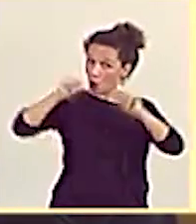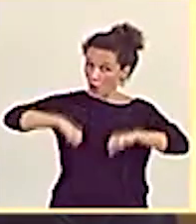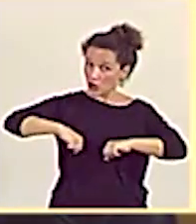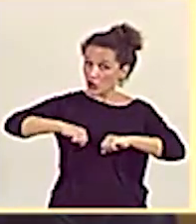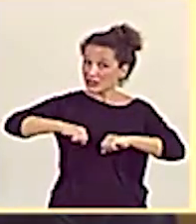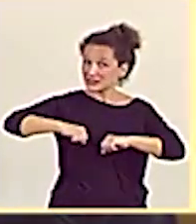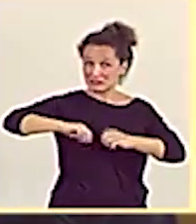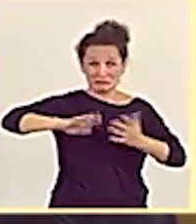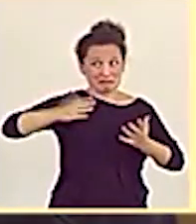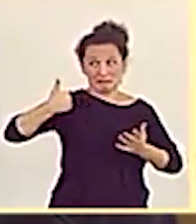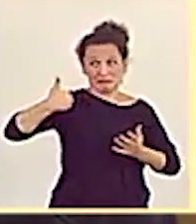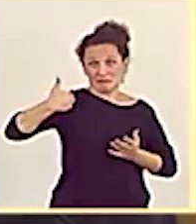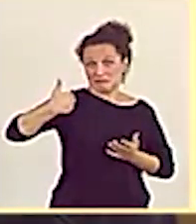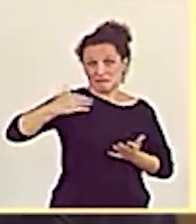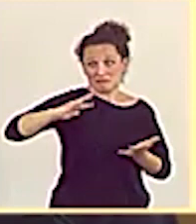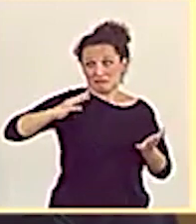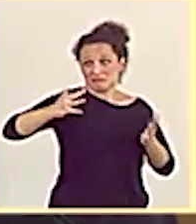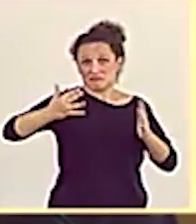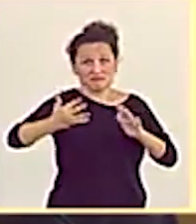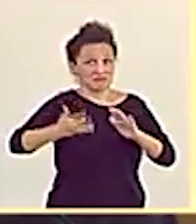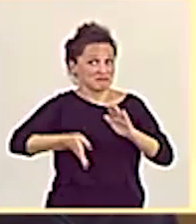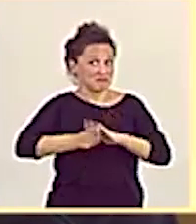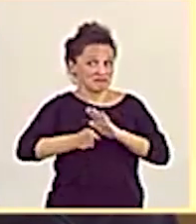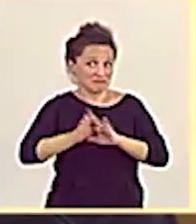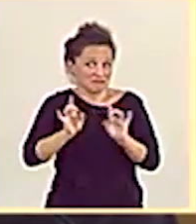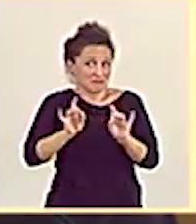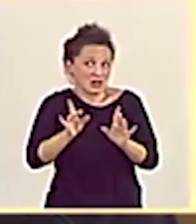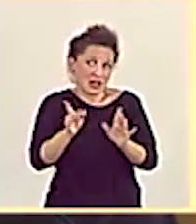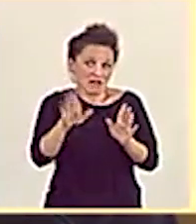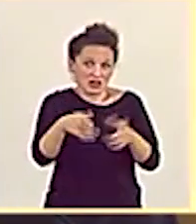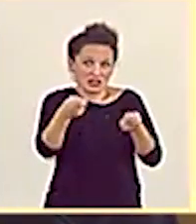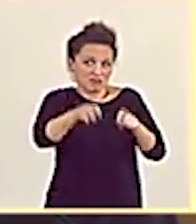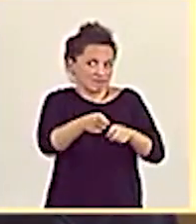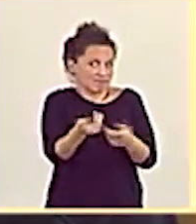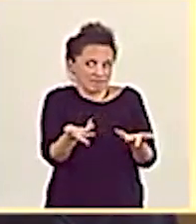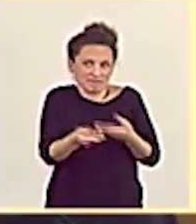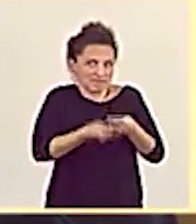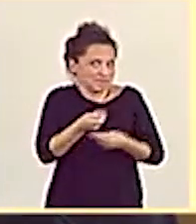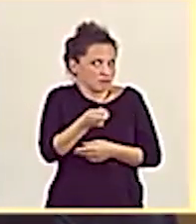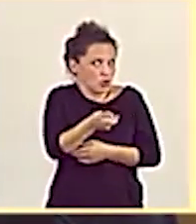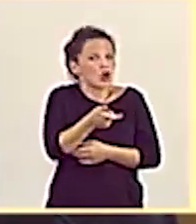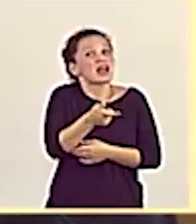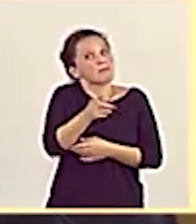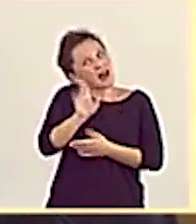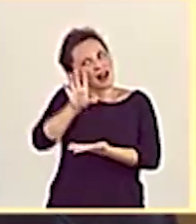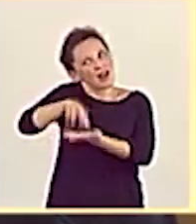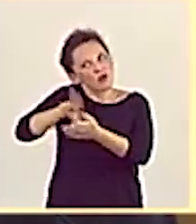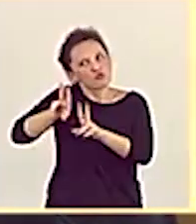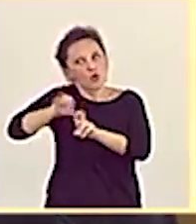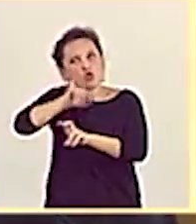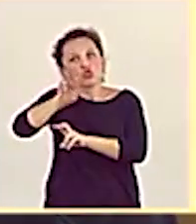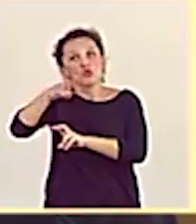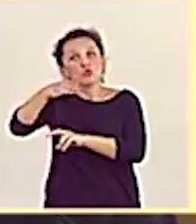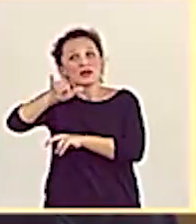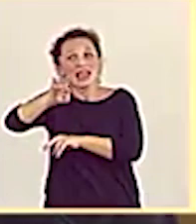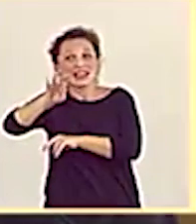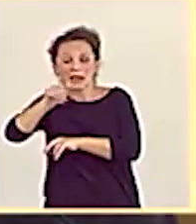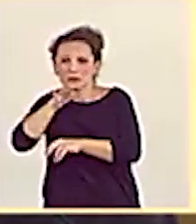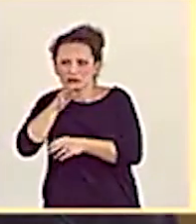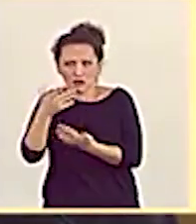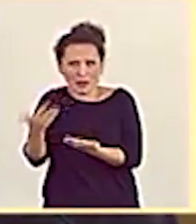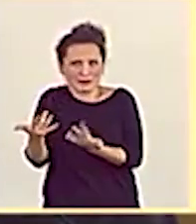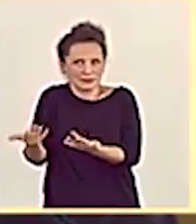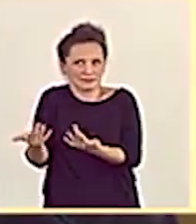poco se ha hecho para el cierre de este centro y la construcción del nuevo en Subieta, que este sigue siendo un proyecto que no ve la luz.